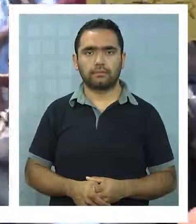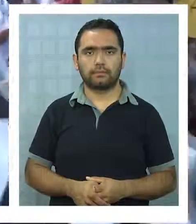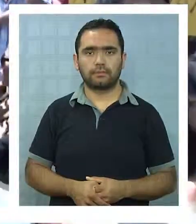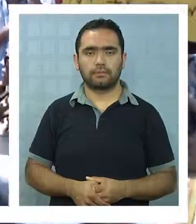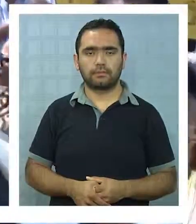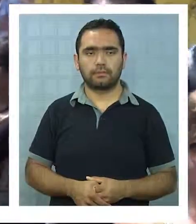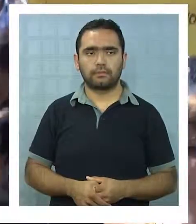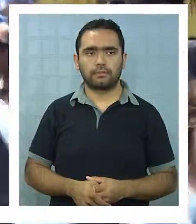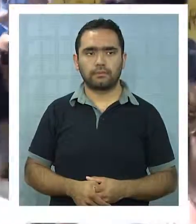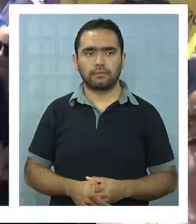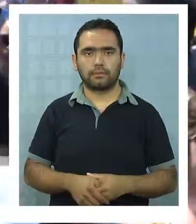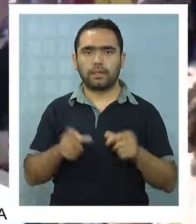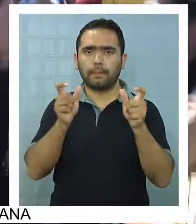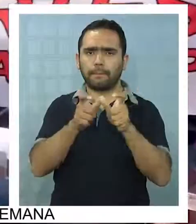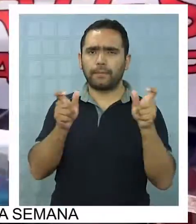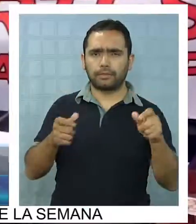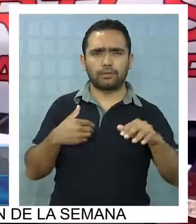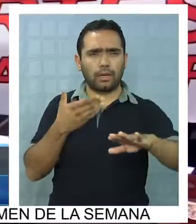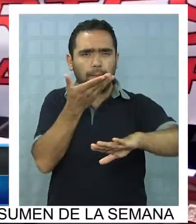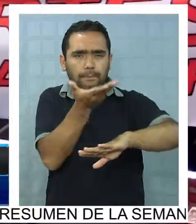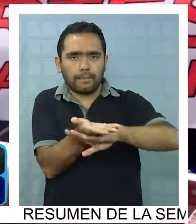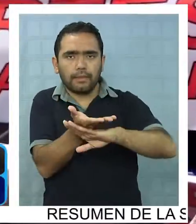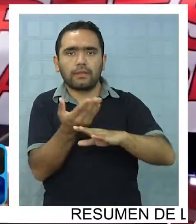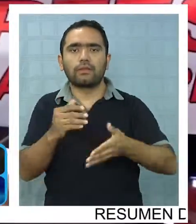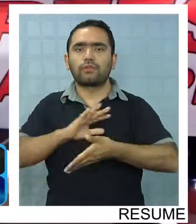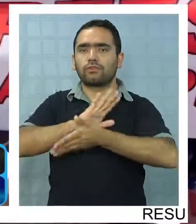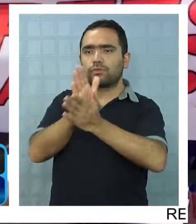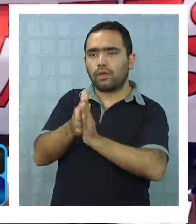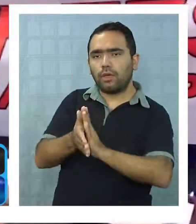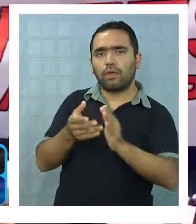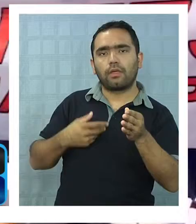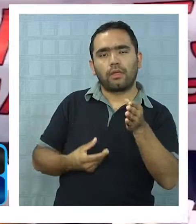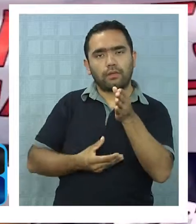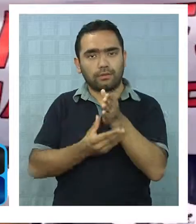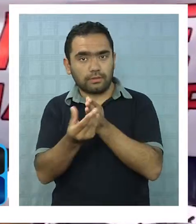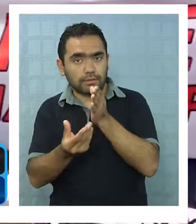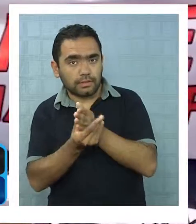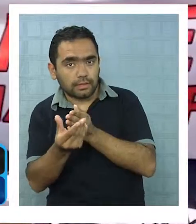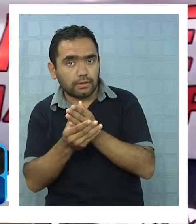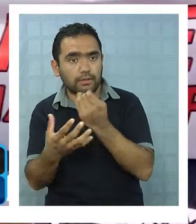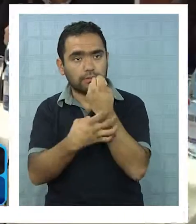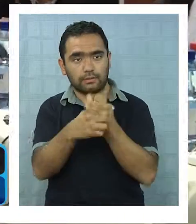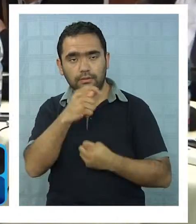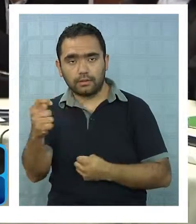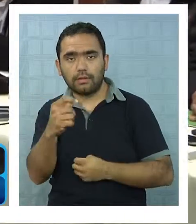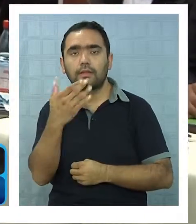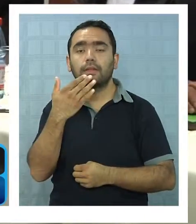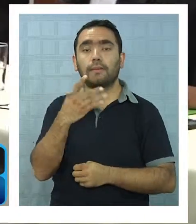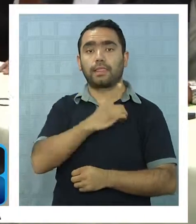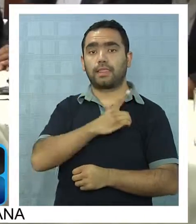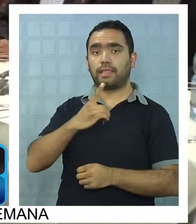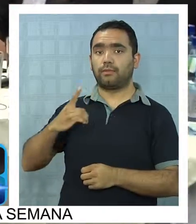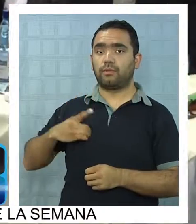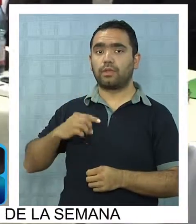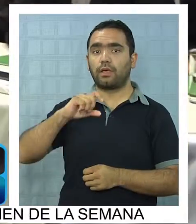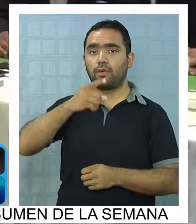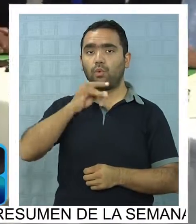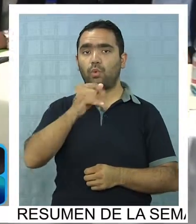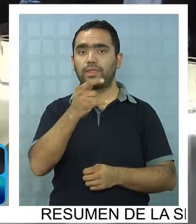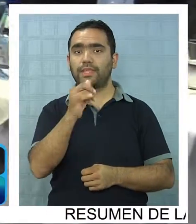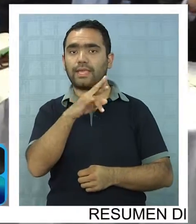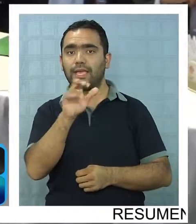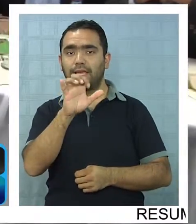Lo pedían los indignados, lo pedían los consejeros regionales, lo pedía el diputado Gutiérrez y otros